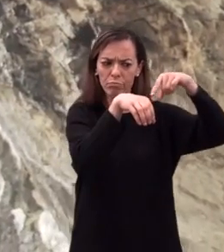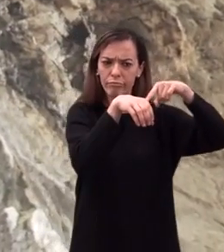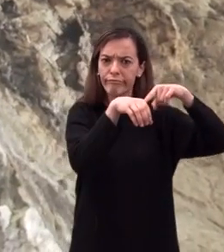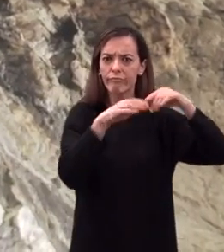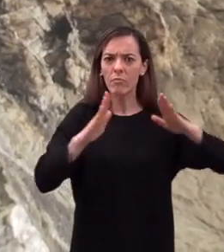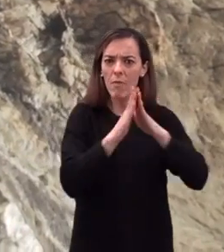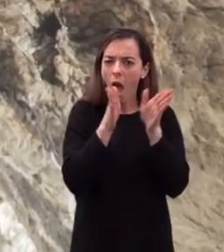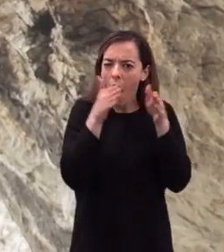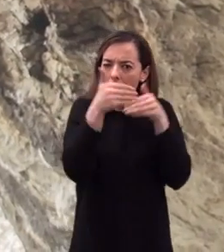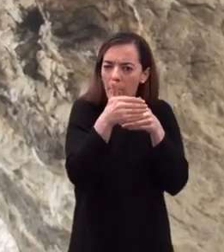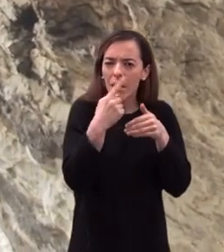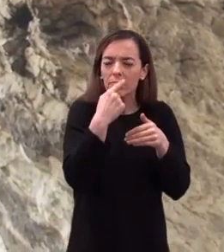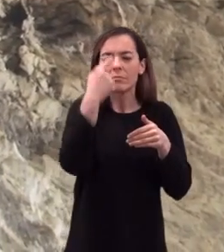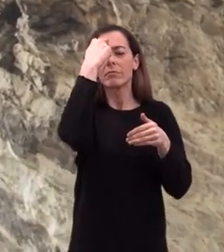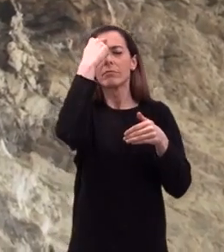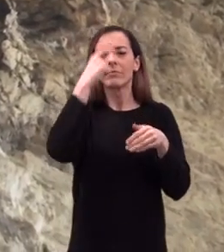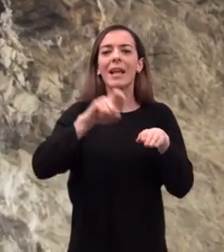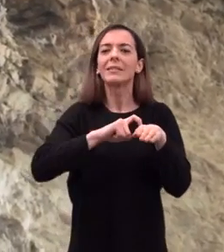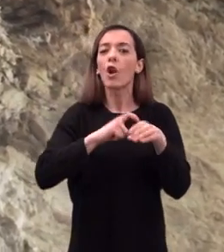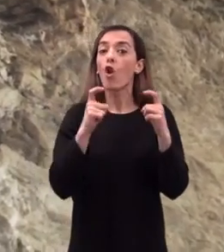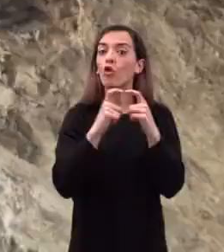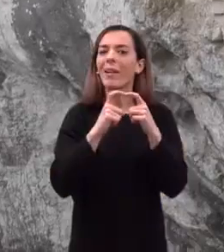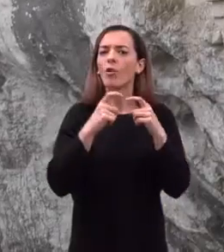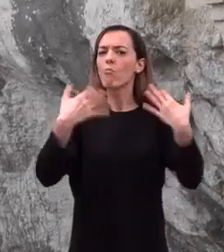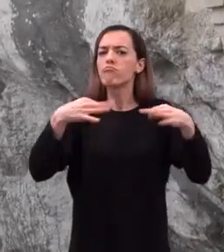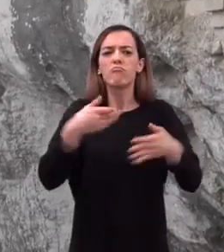pequeña capilla inspirada en el románico popular